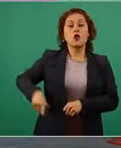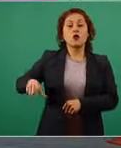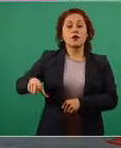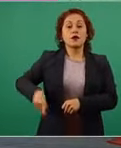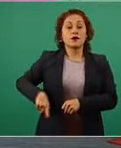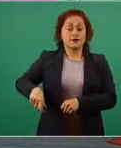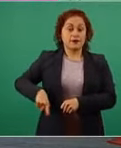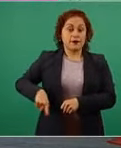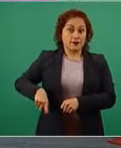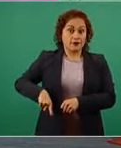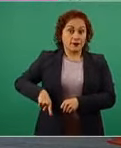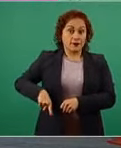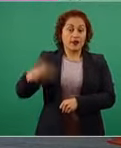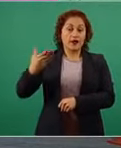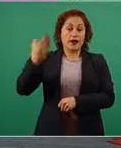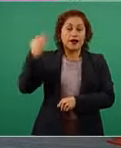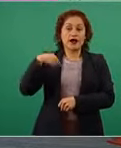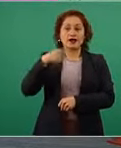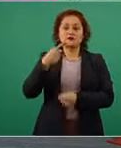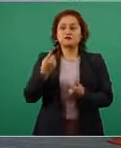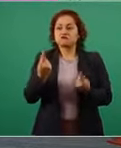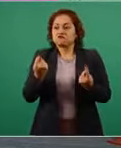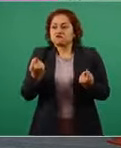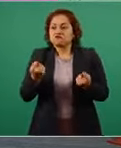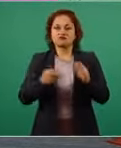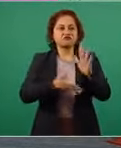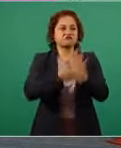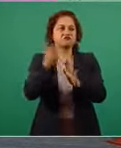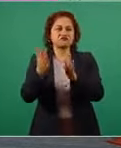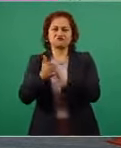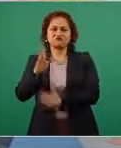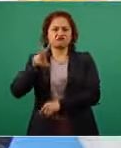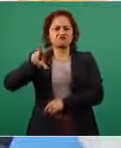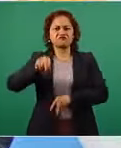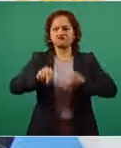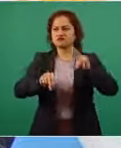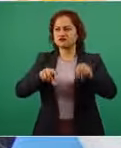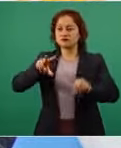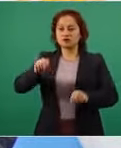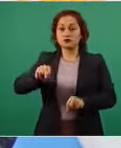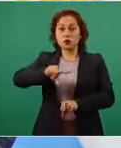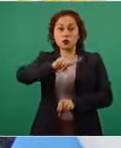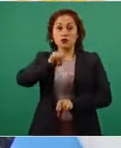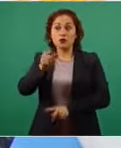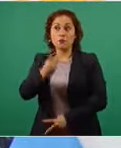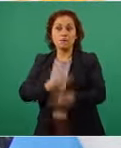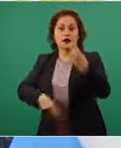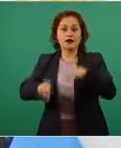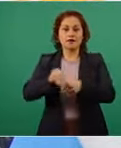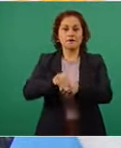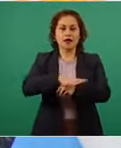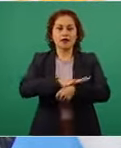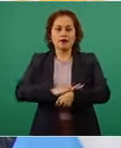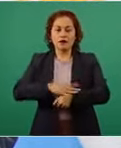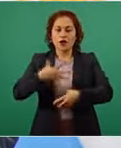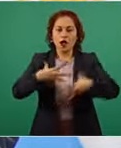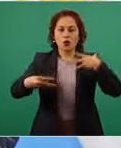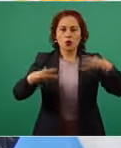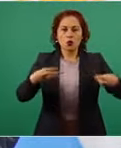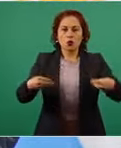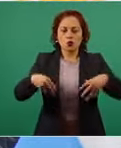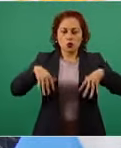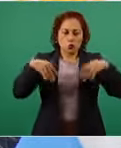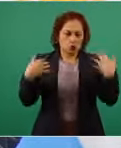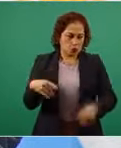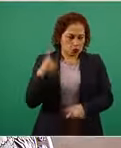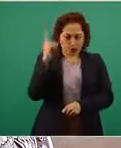hospitales y llegó la pandemia y tuvimos que actuar con mucha fuerza con mucha fuerza para poner de pie